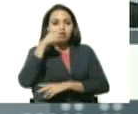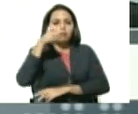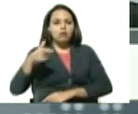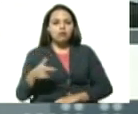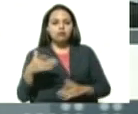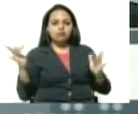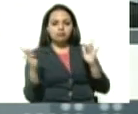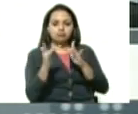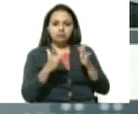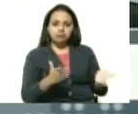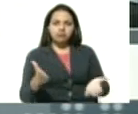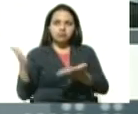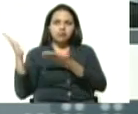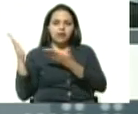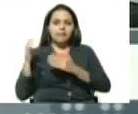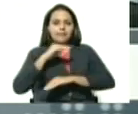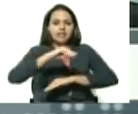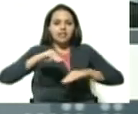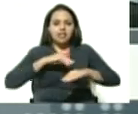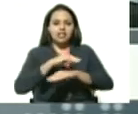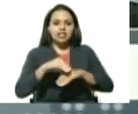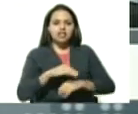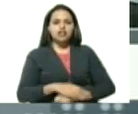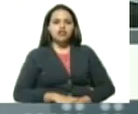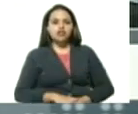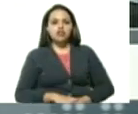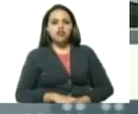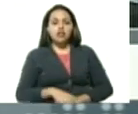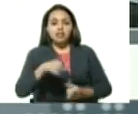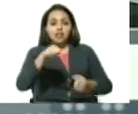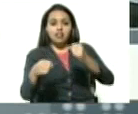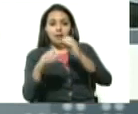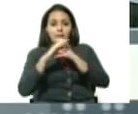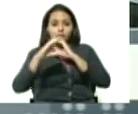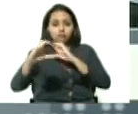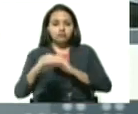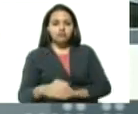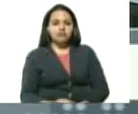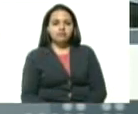Adelante, Hipólito. Ministro del Poder Popular para el transporte.